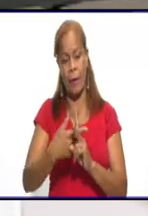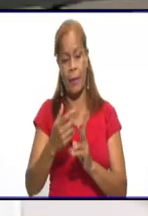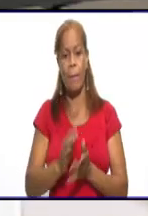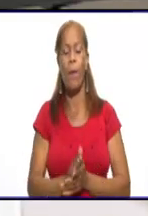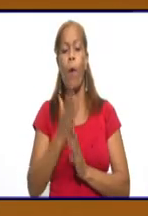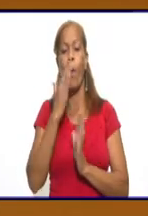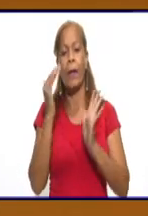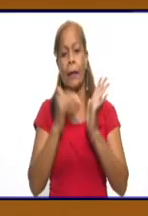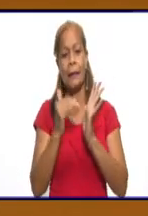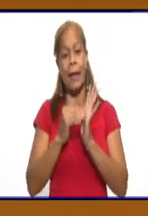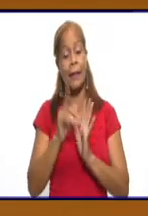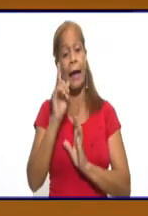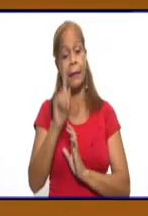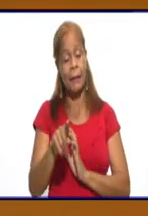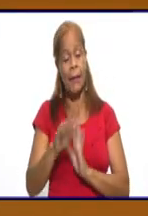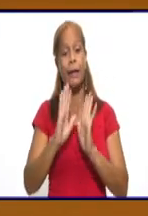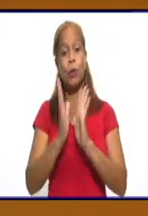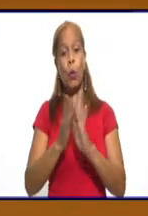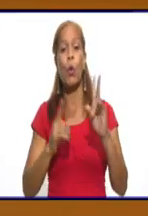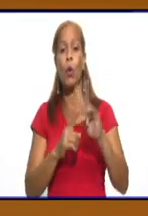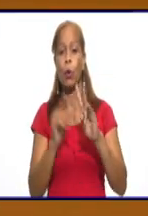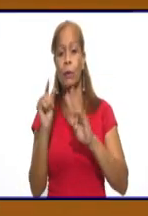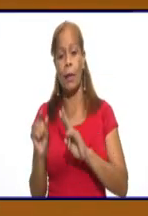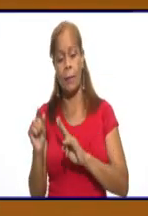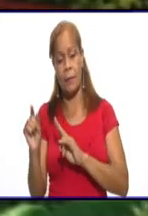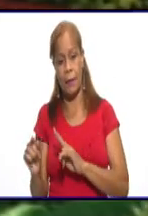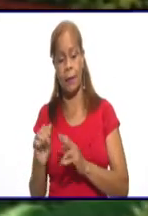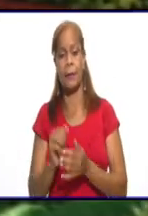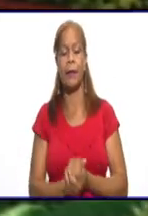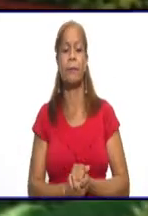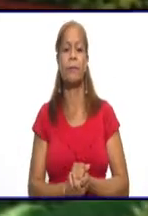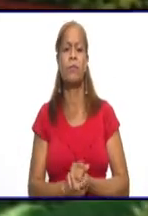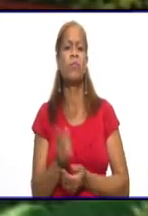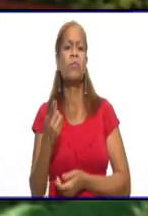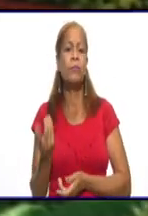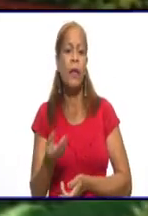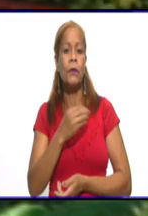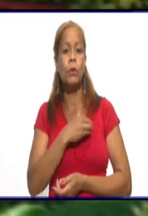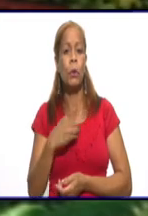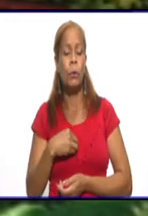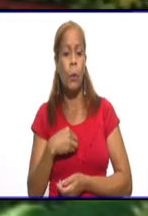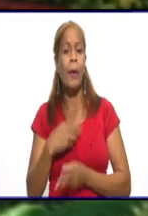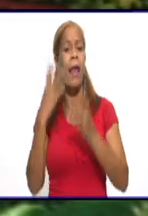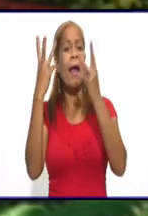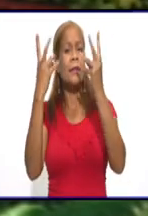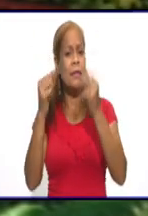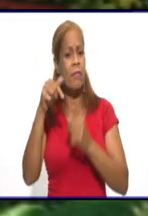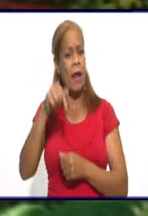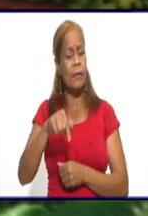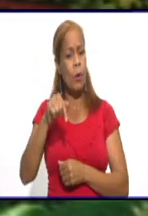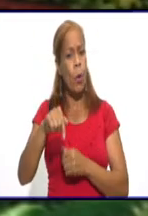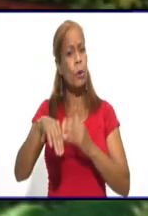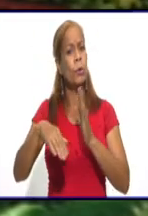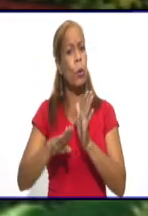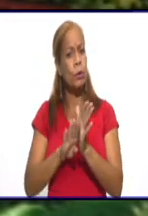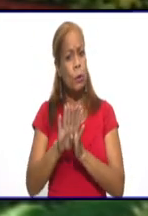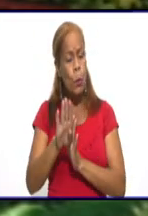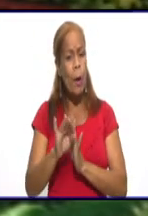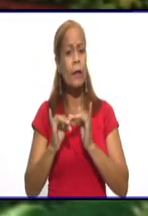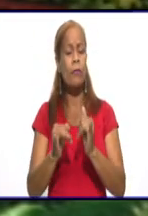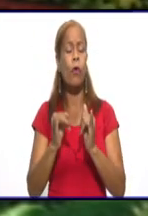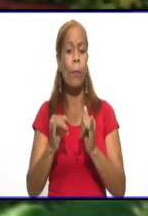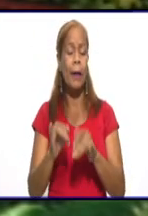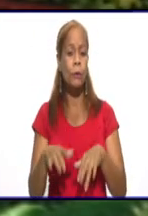Y unerle a ti y al resto de los compañeros aquí en el estudio. Doctora, las cifras de hoy siguen indicando que Bayamo se mantiene como el